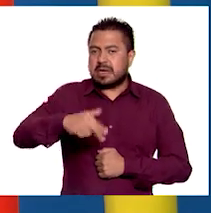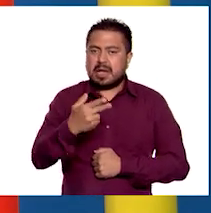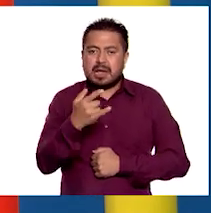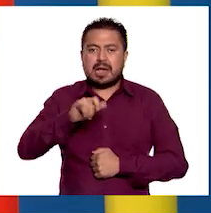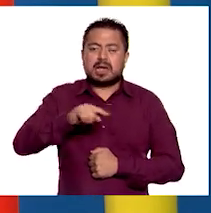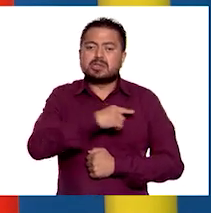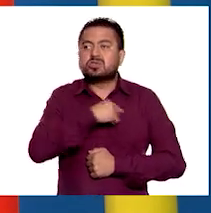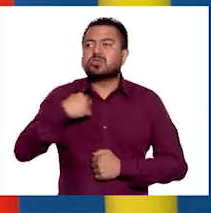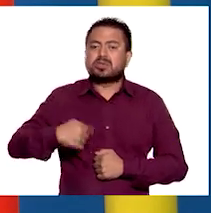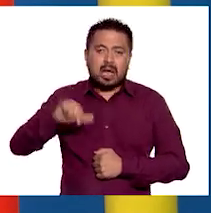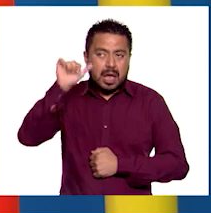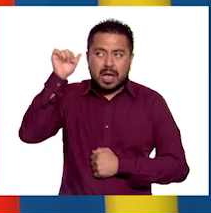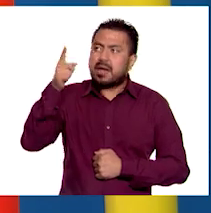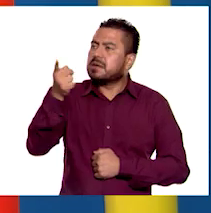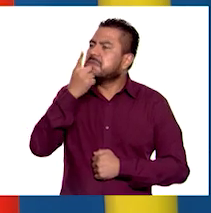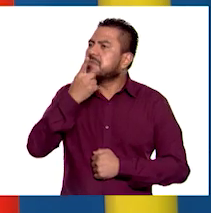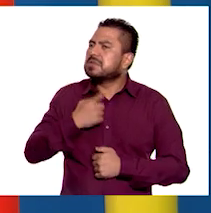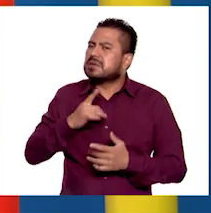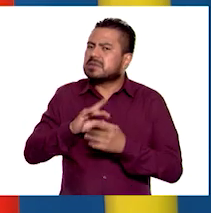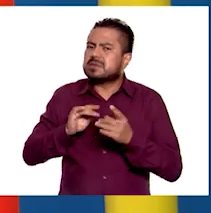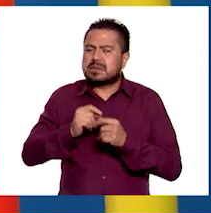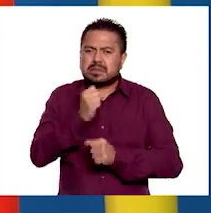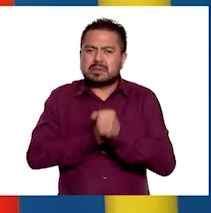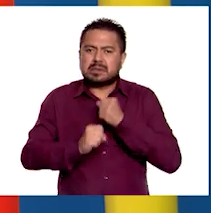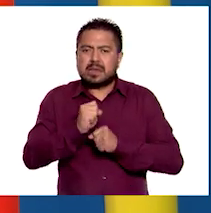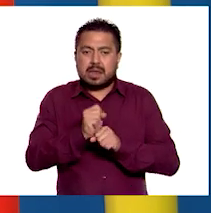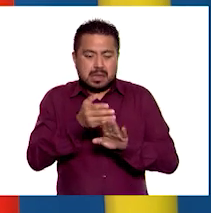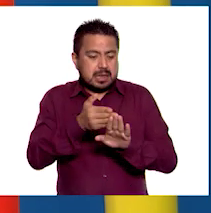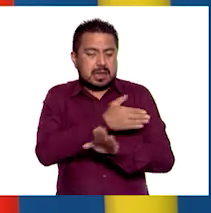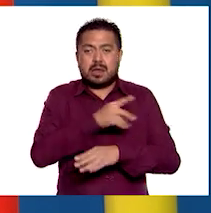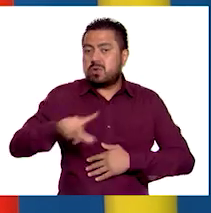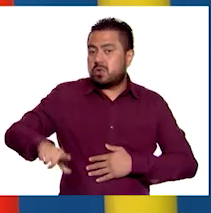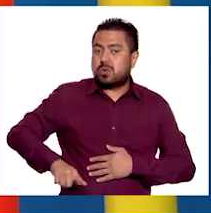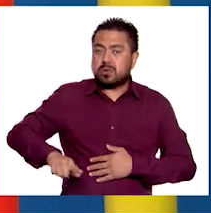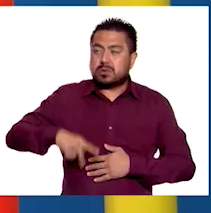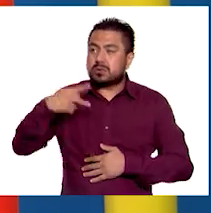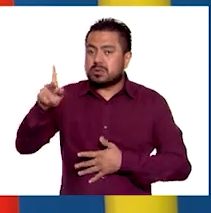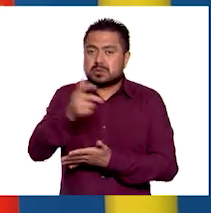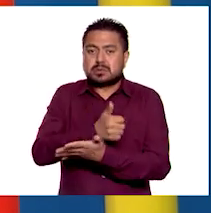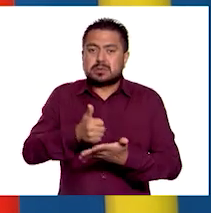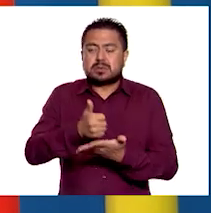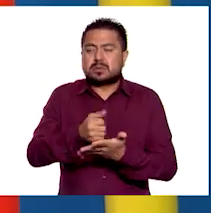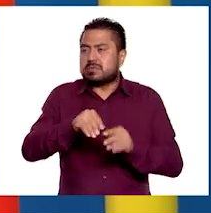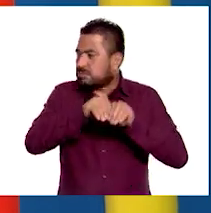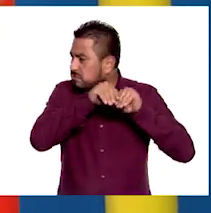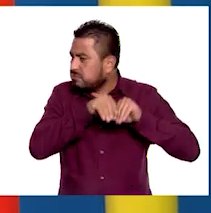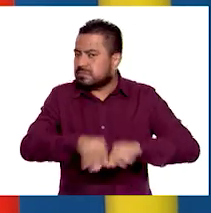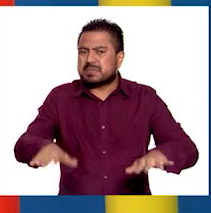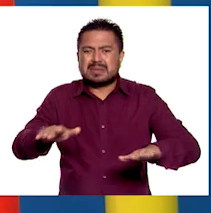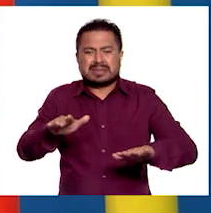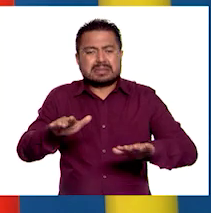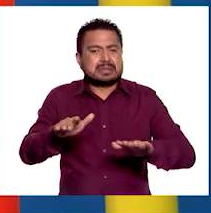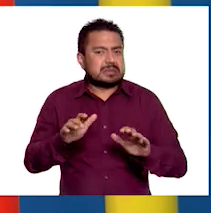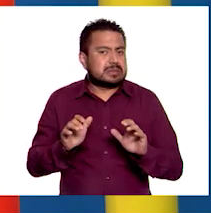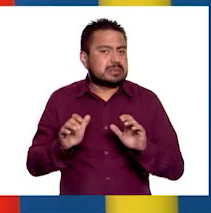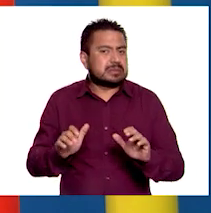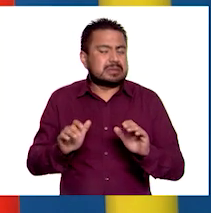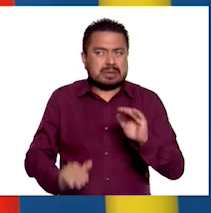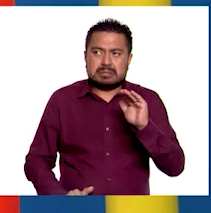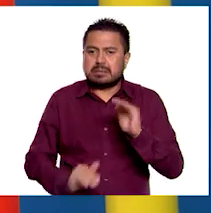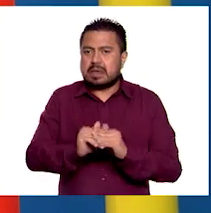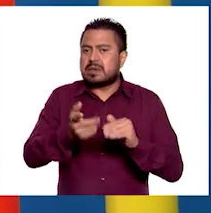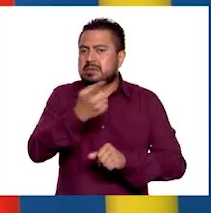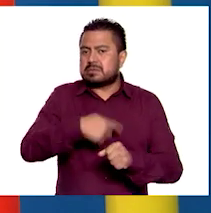en Asia. Paquito me platicó que hace un par de años el gobierno de su ciudad decretó alerta máxima durante